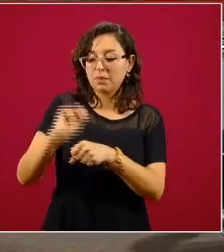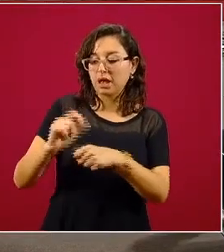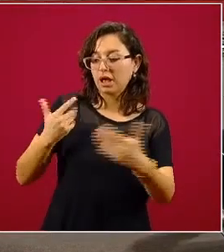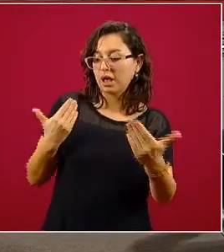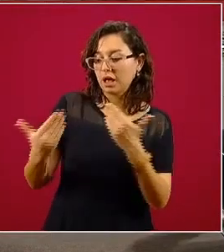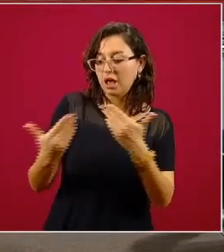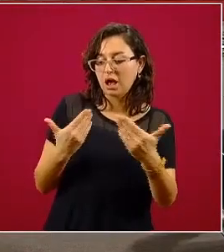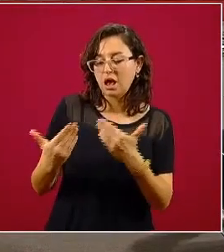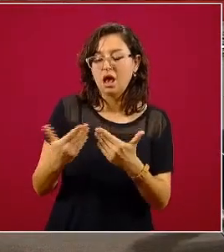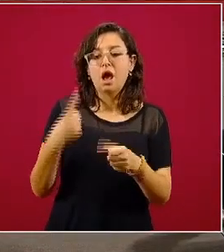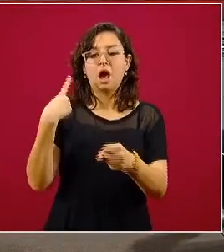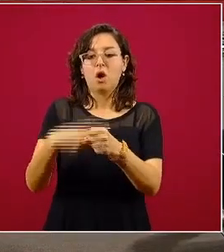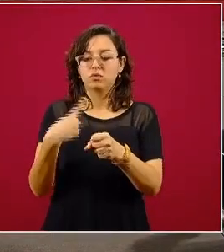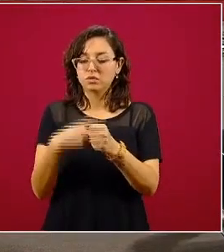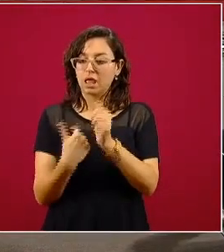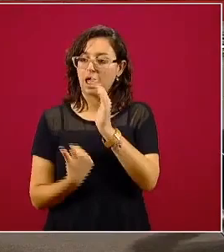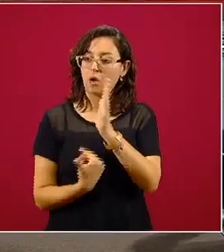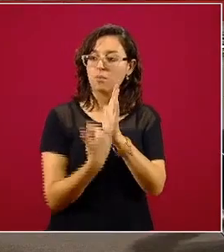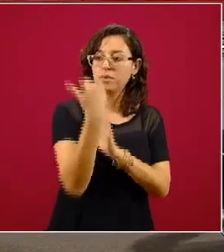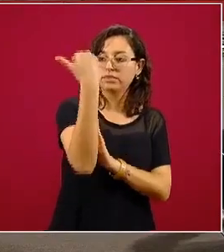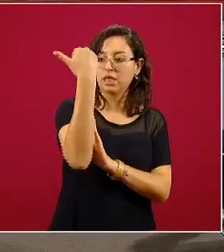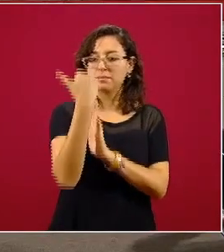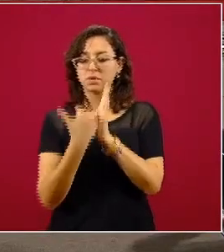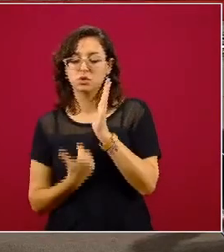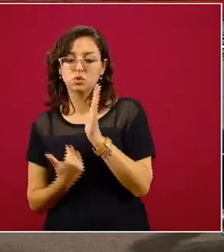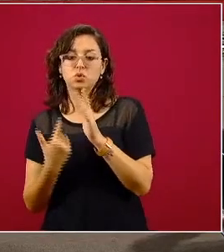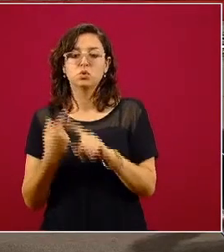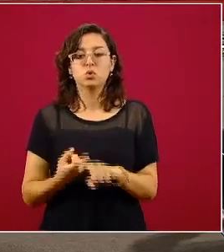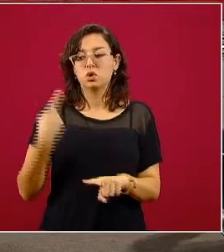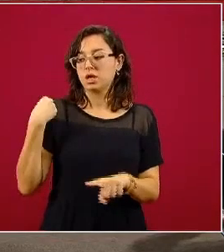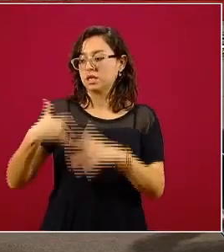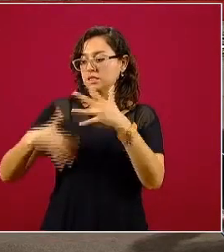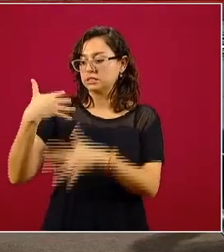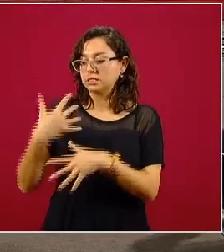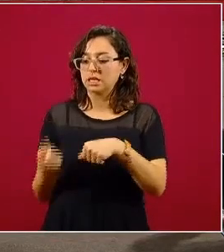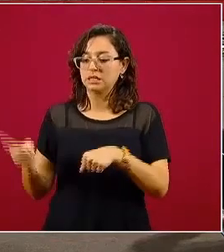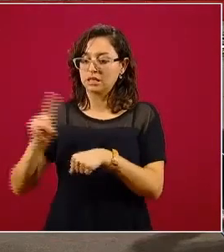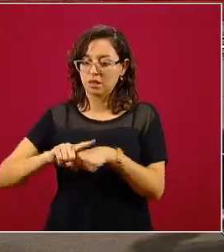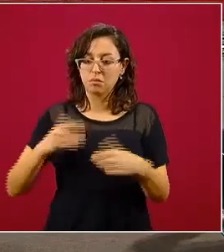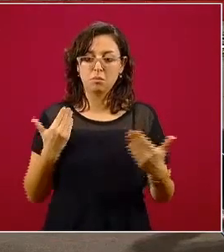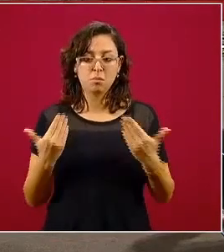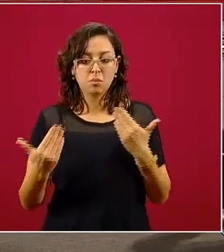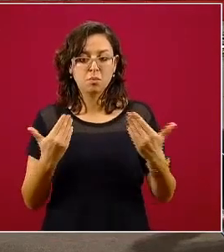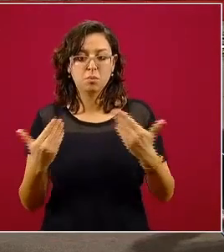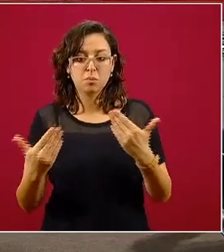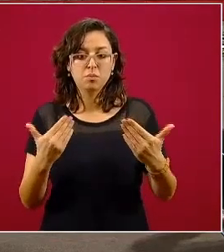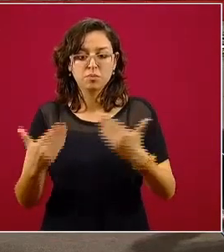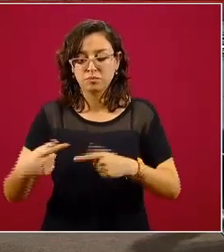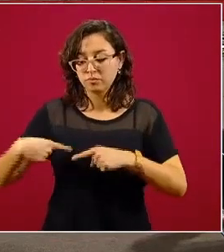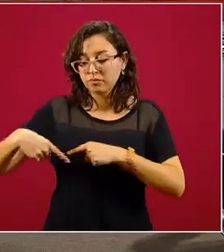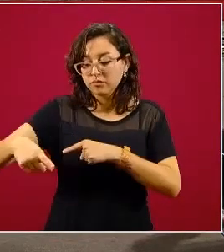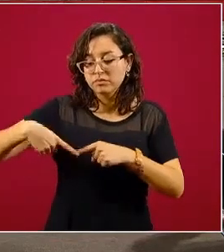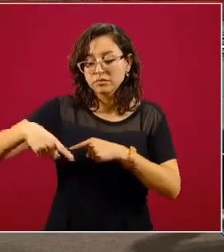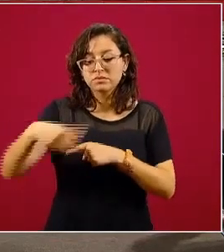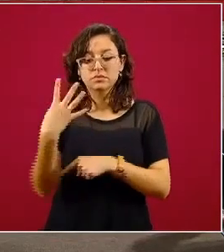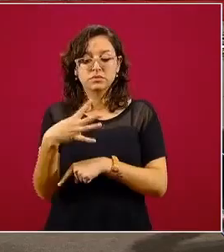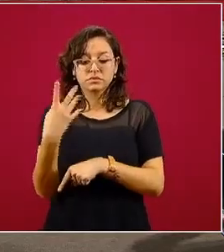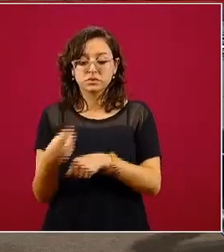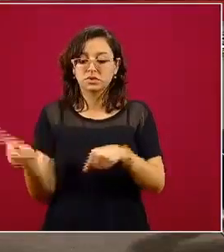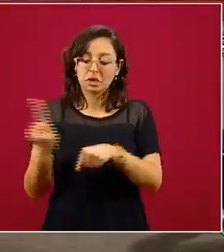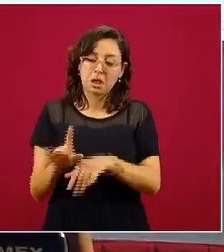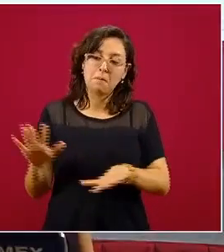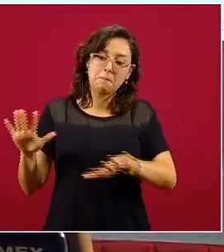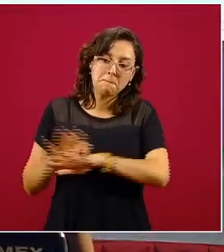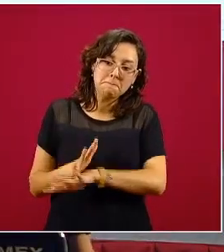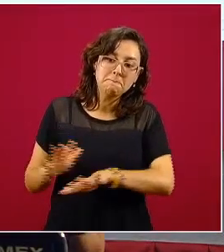de incidencia actual es mayor o menor que la tasa de incidencia hace 15 días, y como es la ventana móvil de solamente los últimos 14 días,